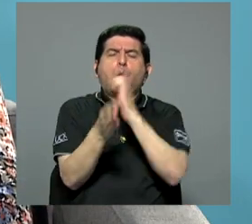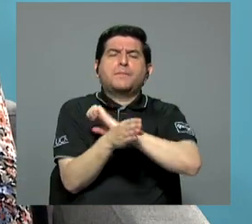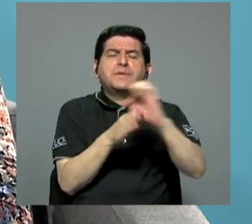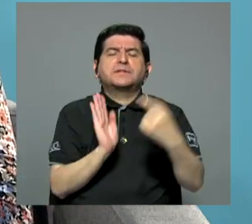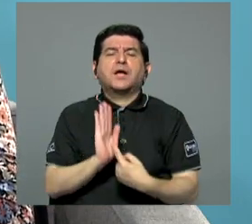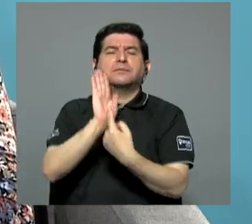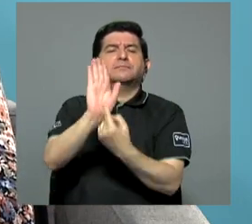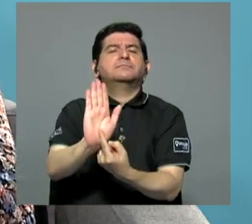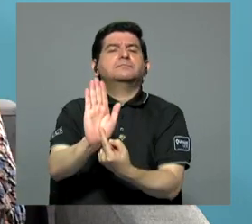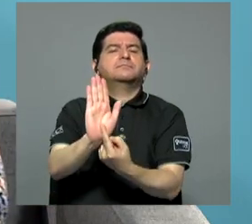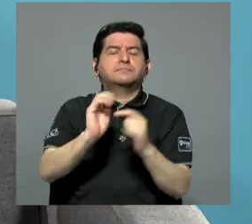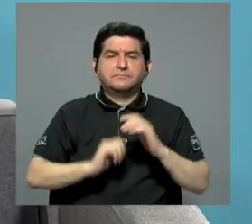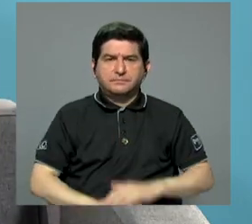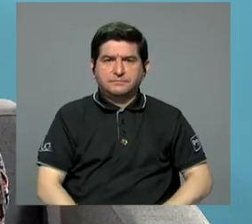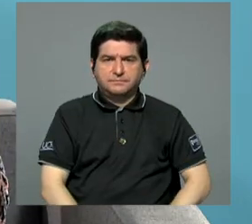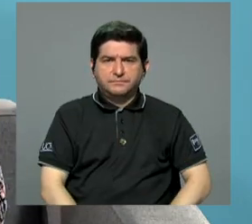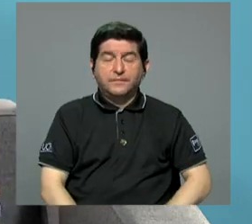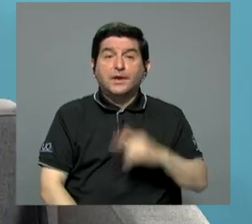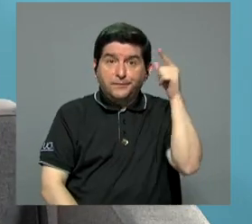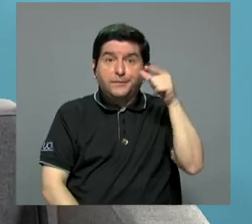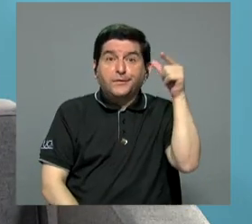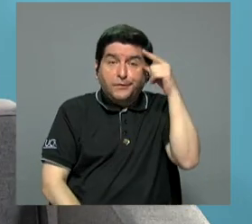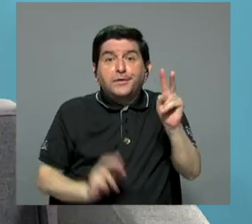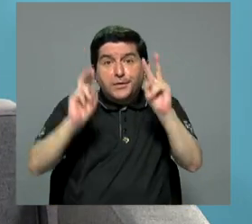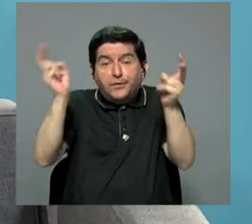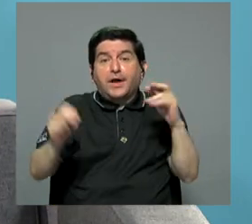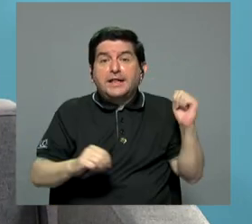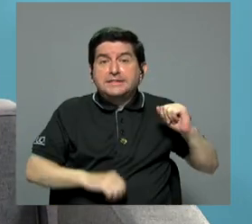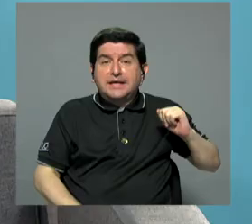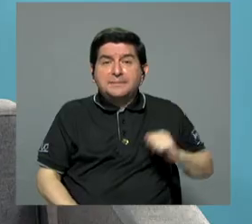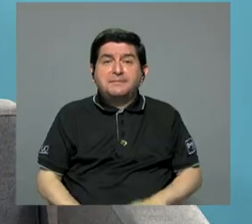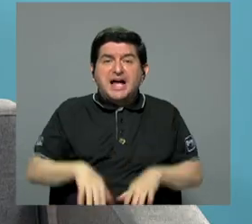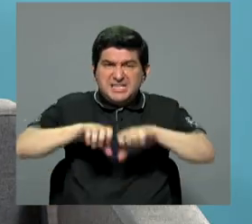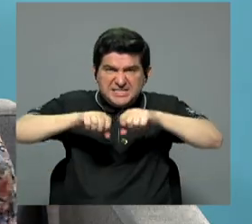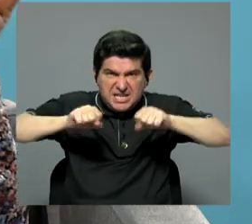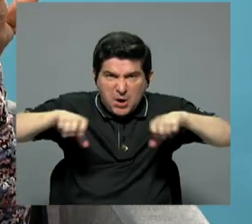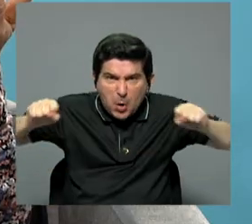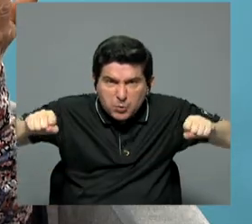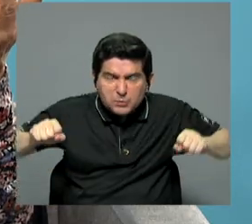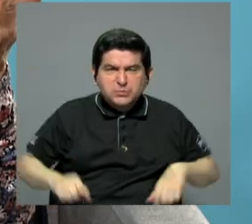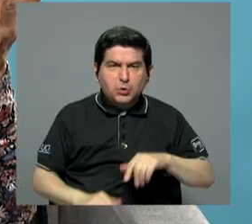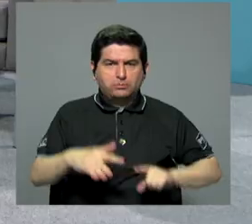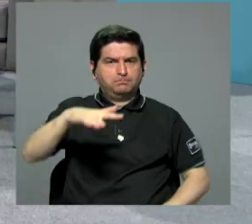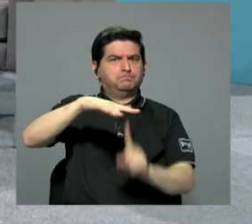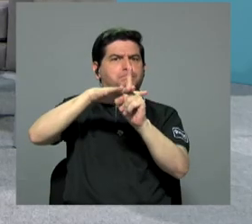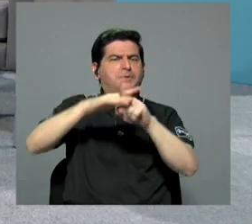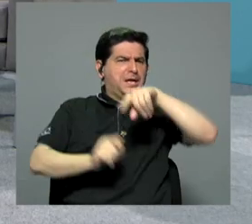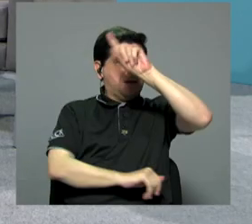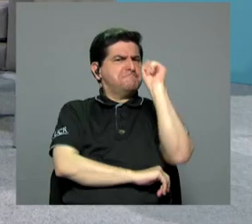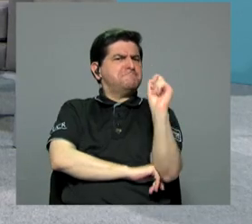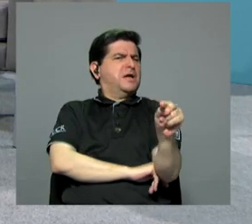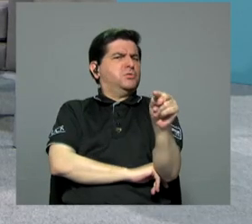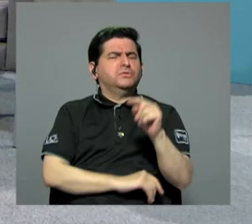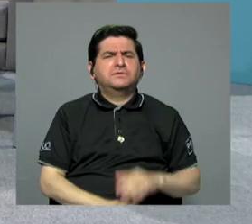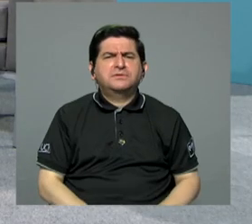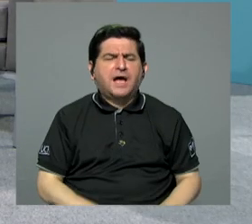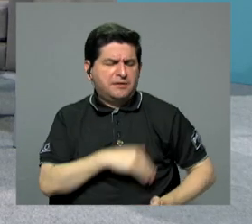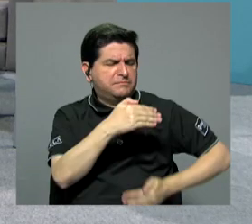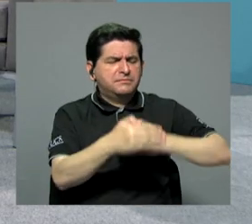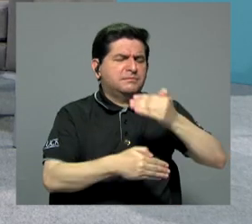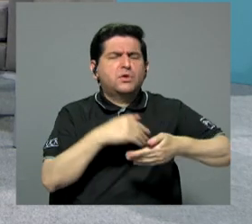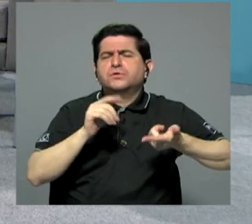ética y obviamente el tema de corrupción salió y bueno se le consultó sobre cómo